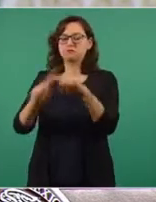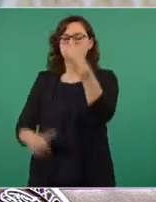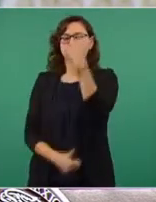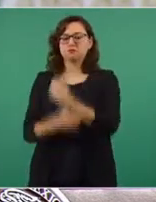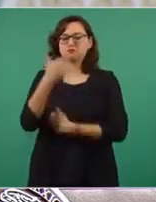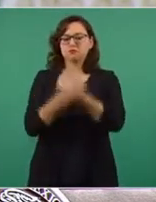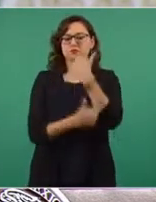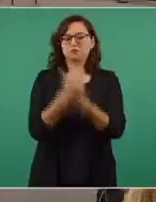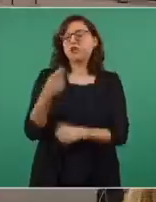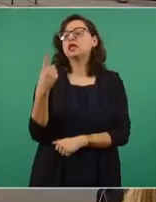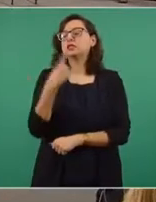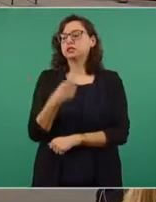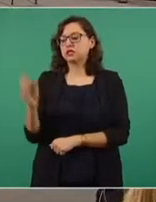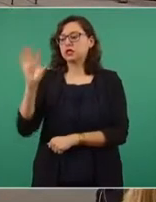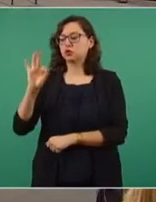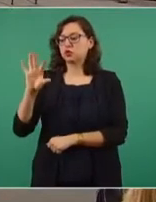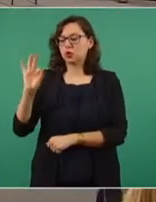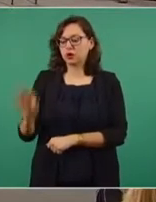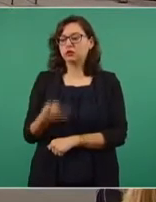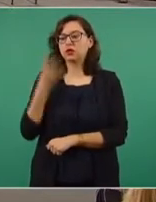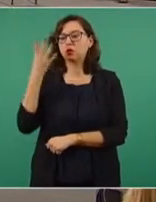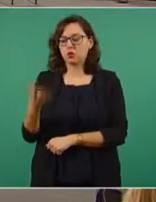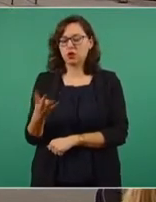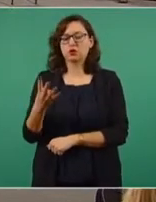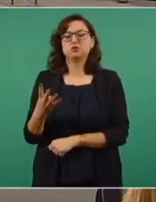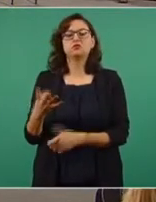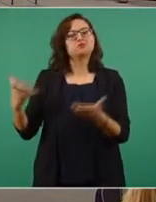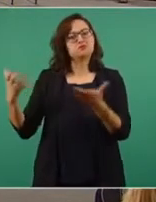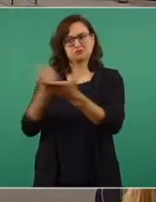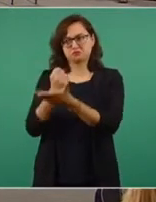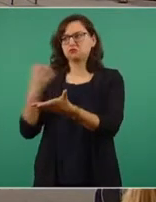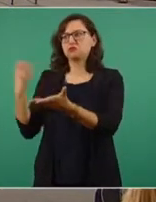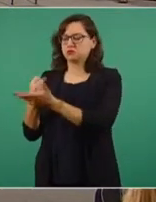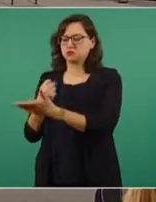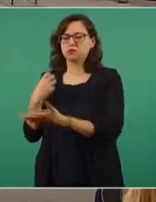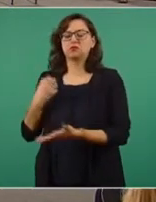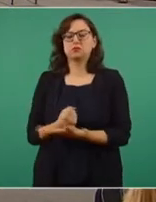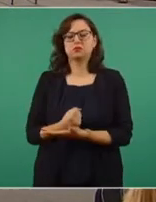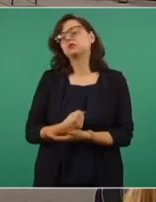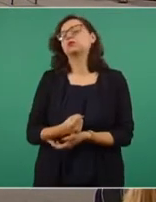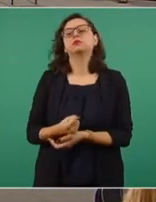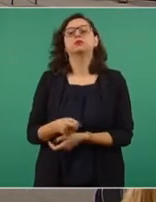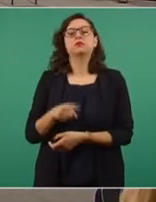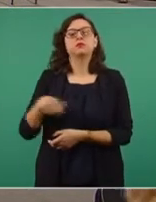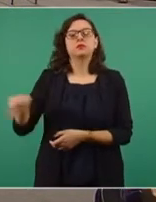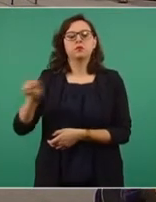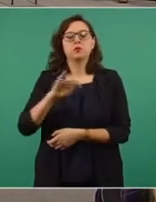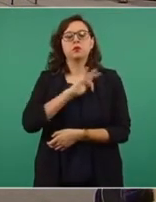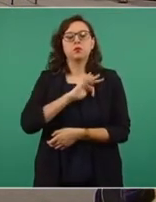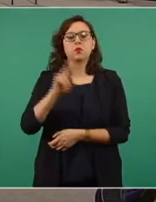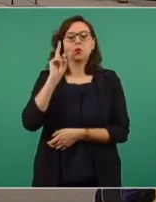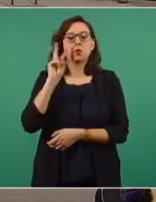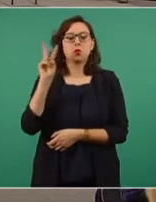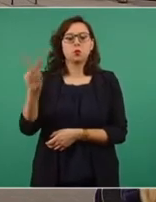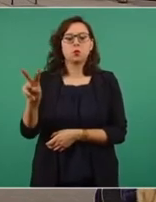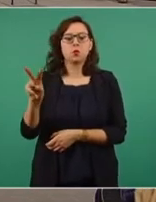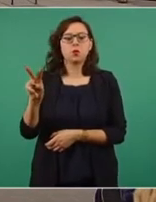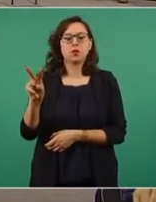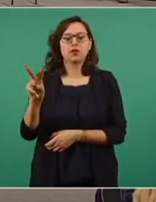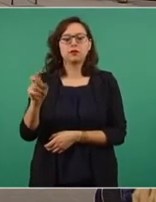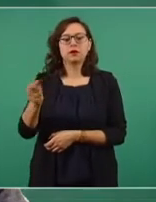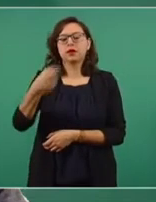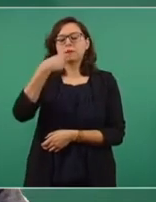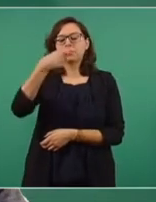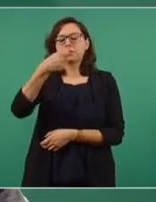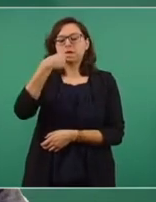empresas de 7 países. Se trata de medicamentos, como se puede ver en el cuadrado derecho,